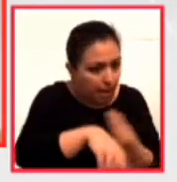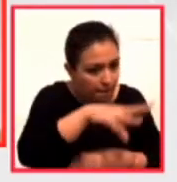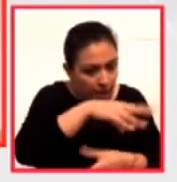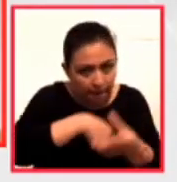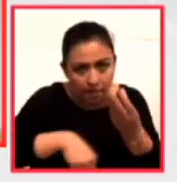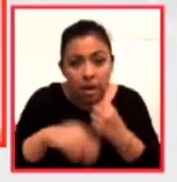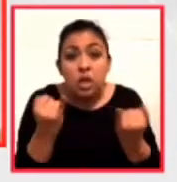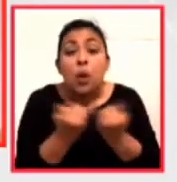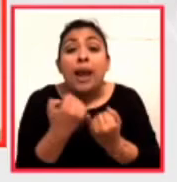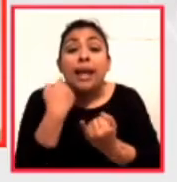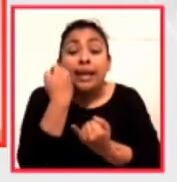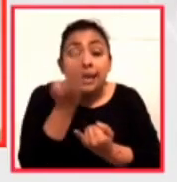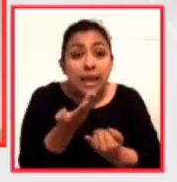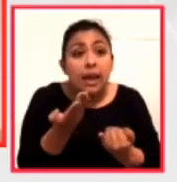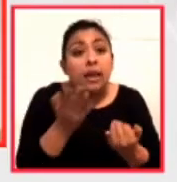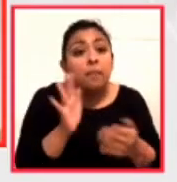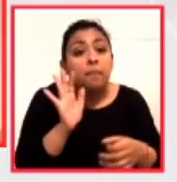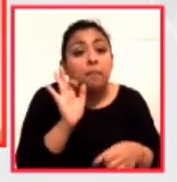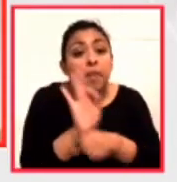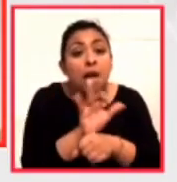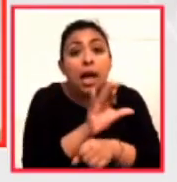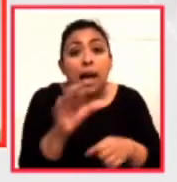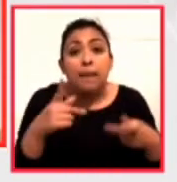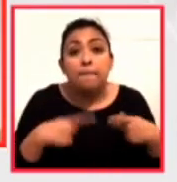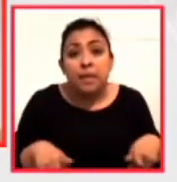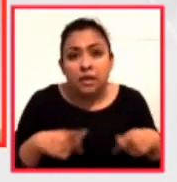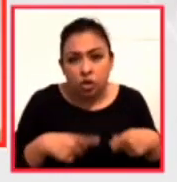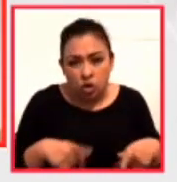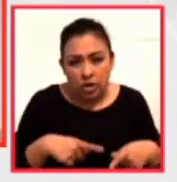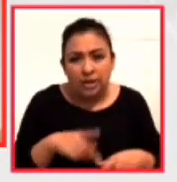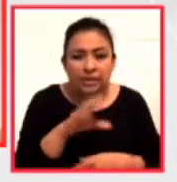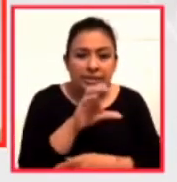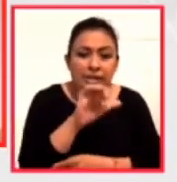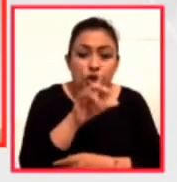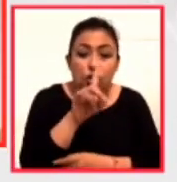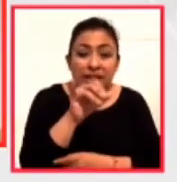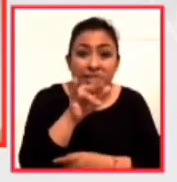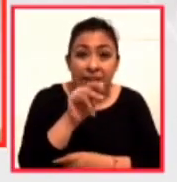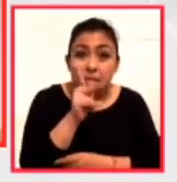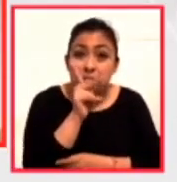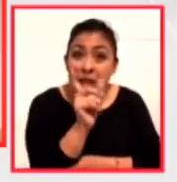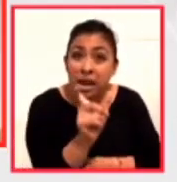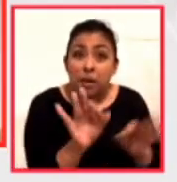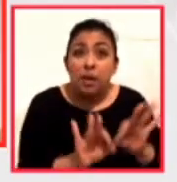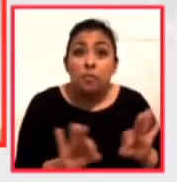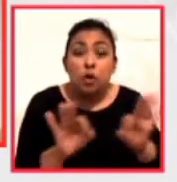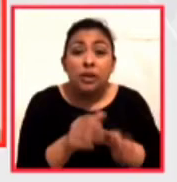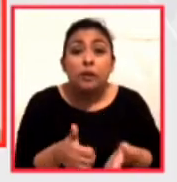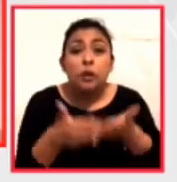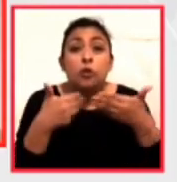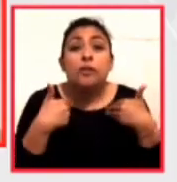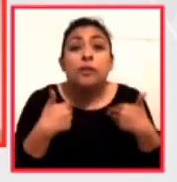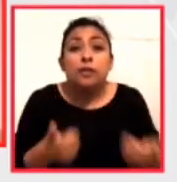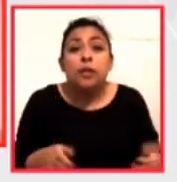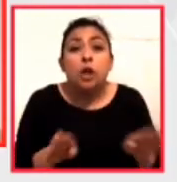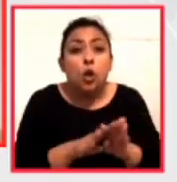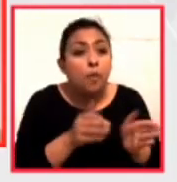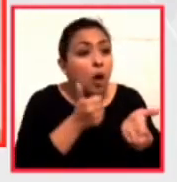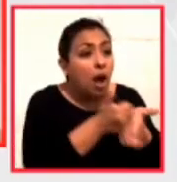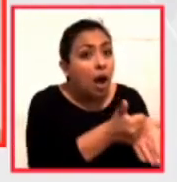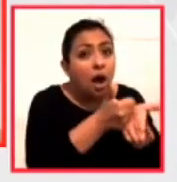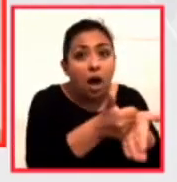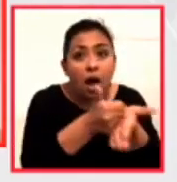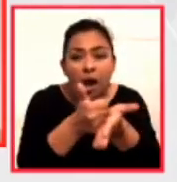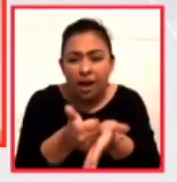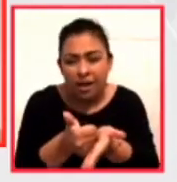tratar de impactar a los ciudadanos. El término de ciudadanía va a ser muy importante para entender cómo están llegando las ayudas del